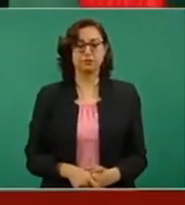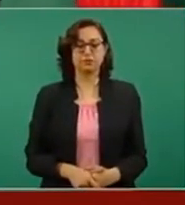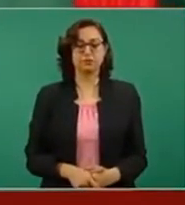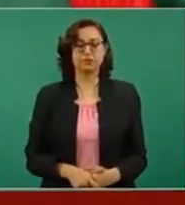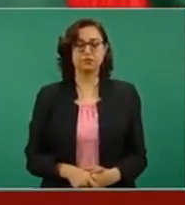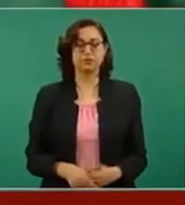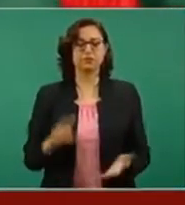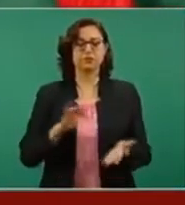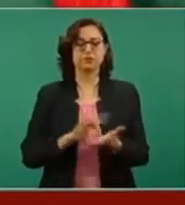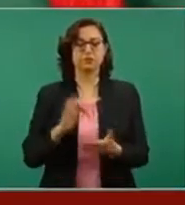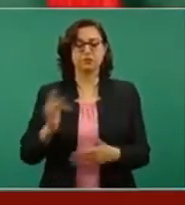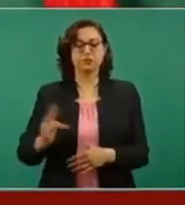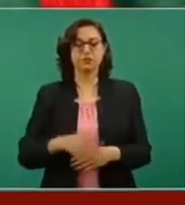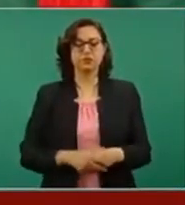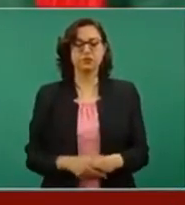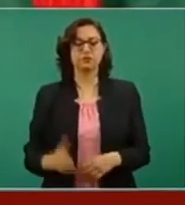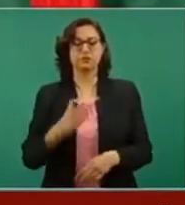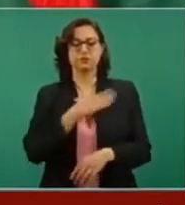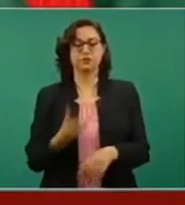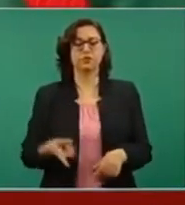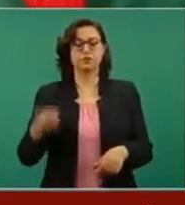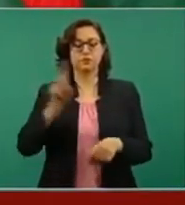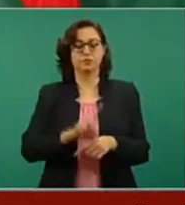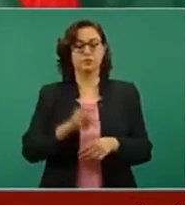Muy buenos días a todos.